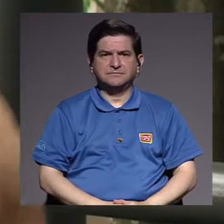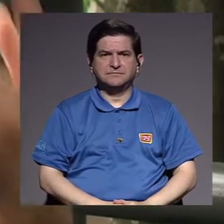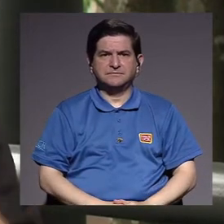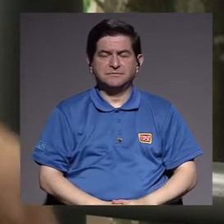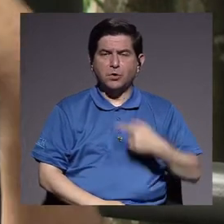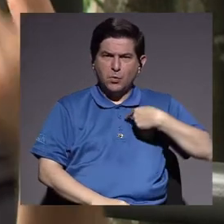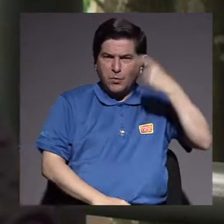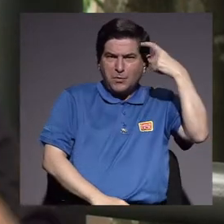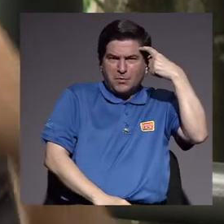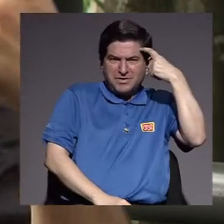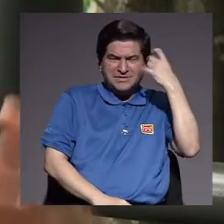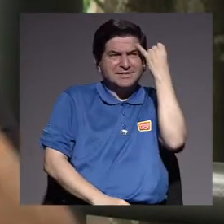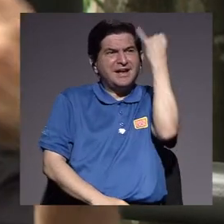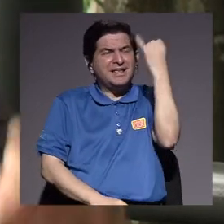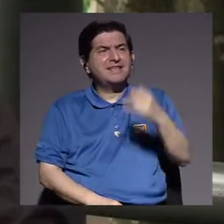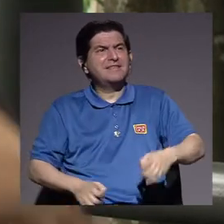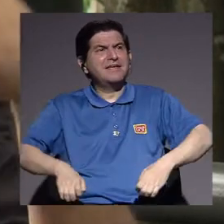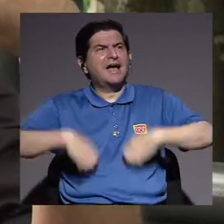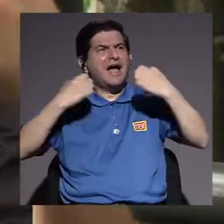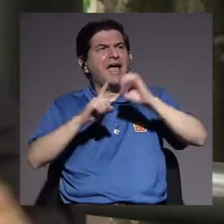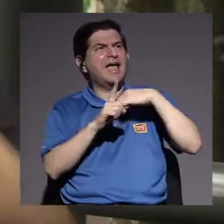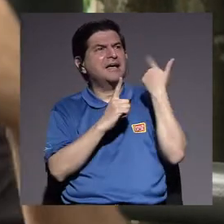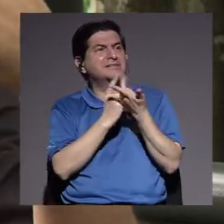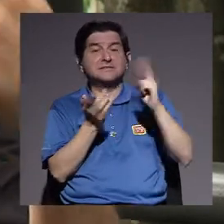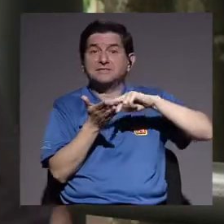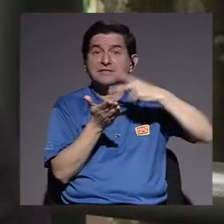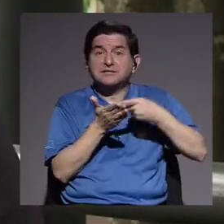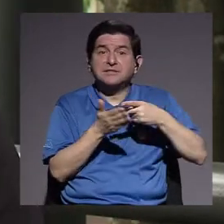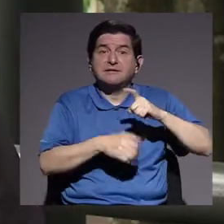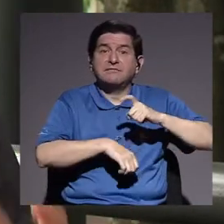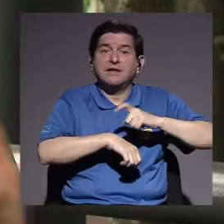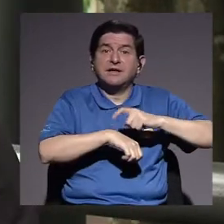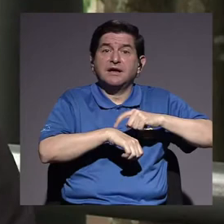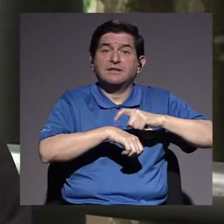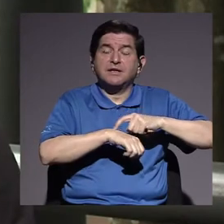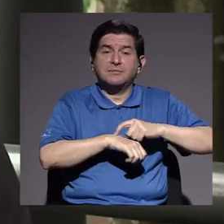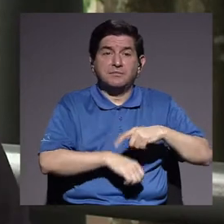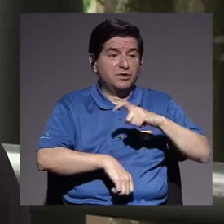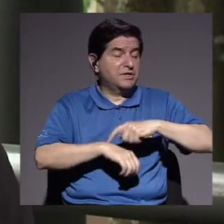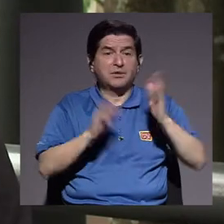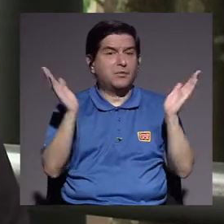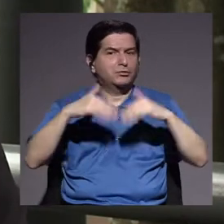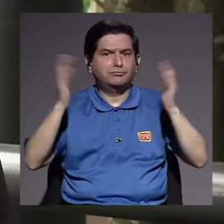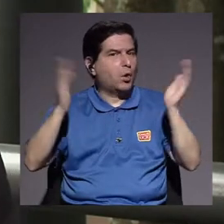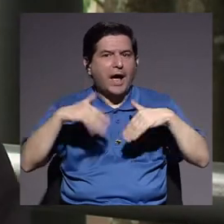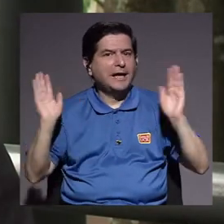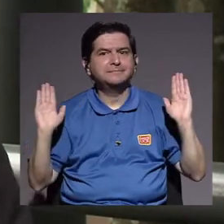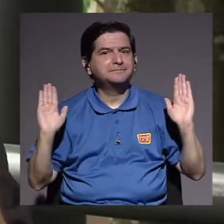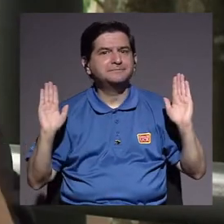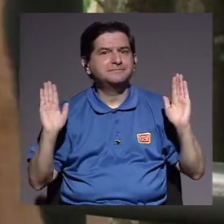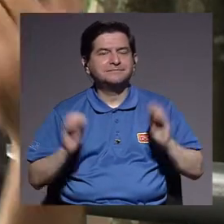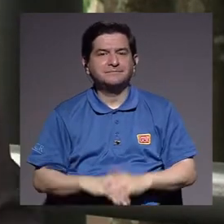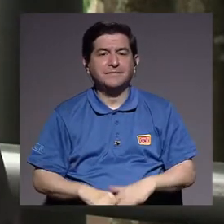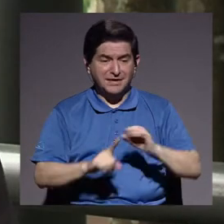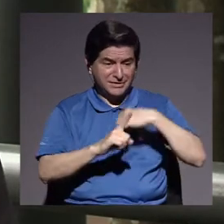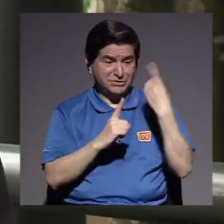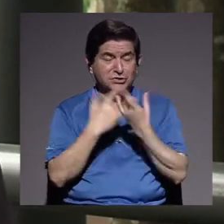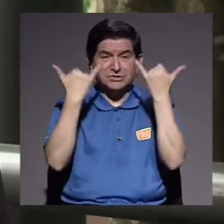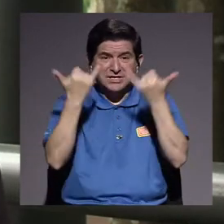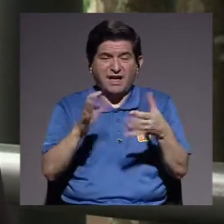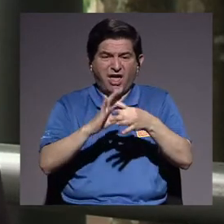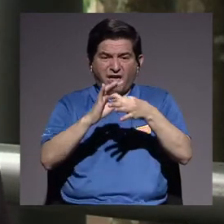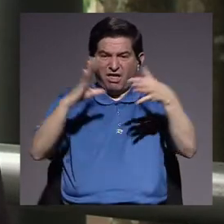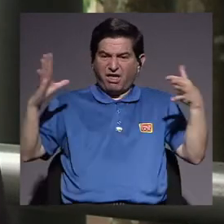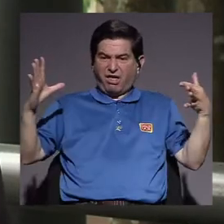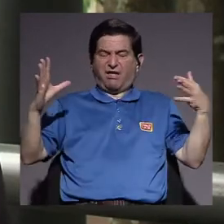Entrarle pensar al sentido de la existencia social supone tiempo y el tiempo de lo que no tenemos. Nos encontramos en sociedades que están